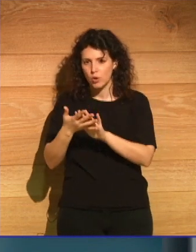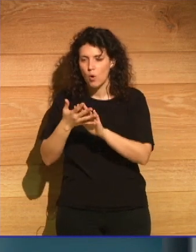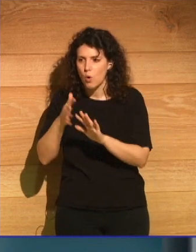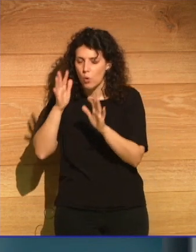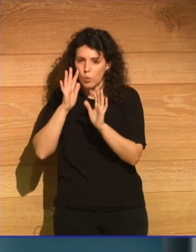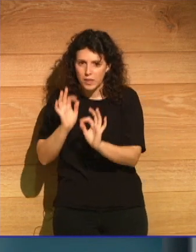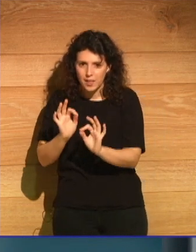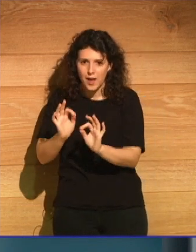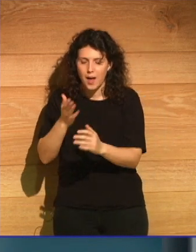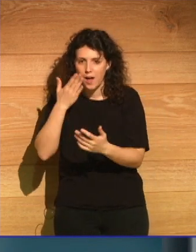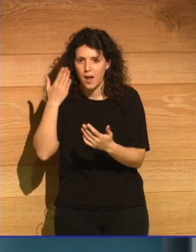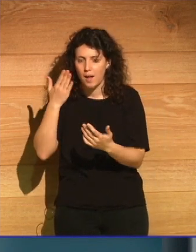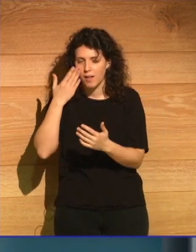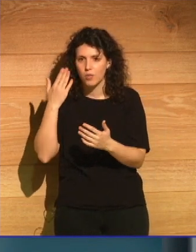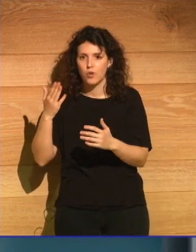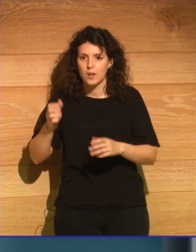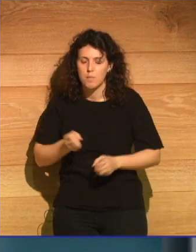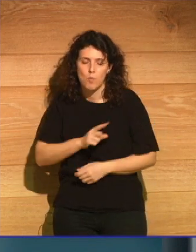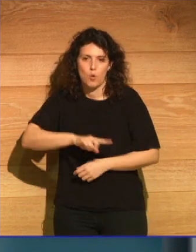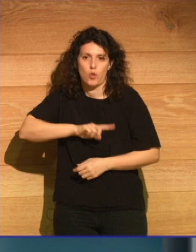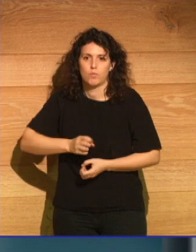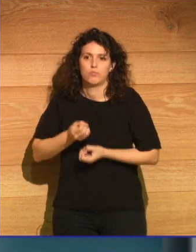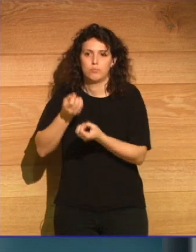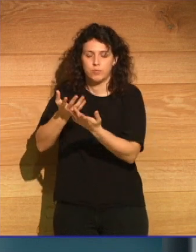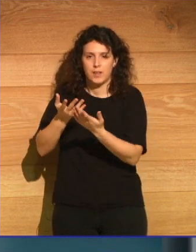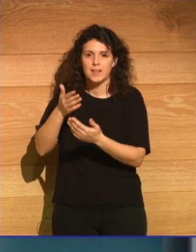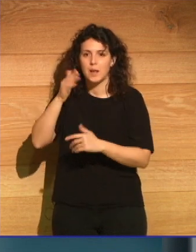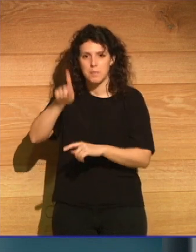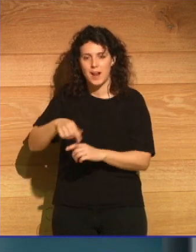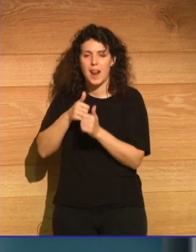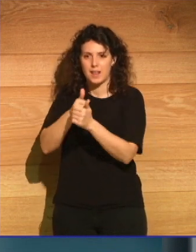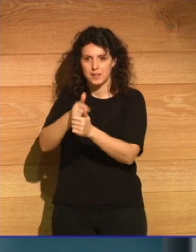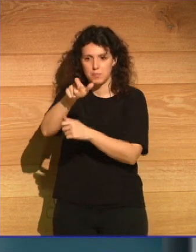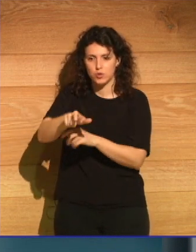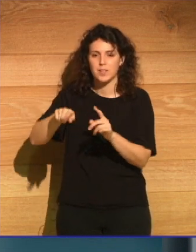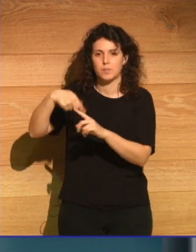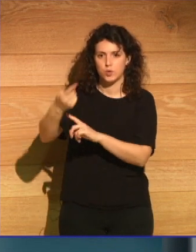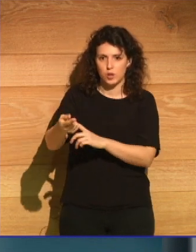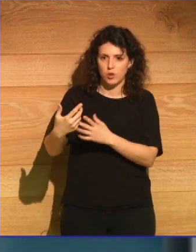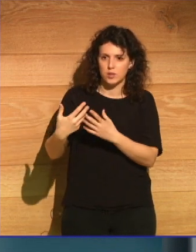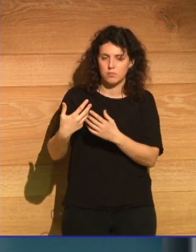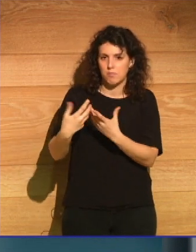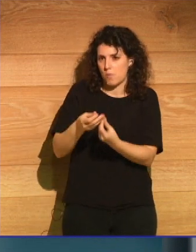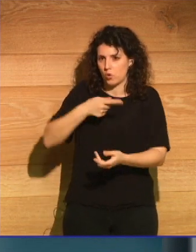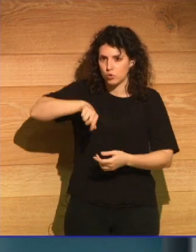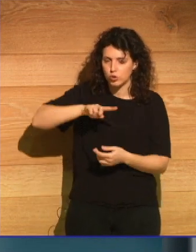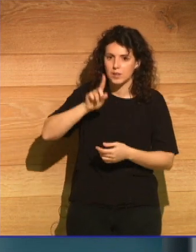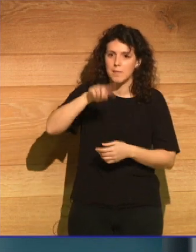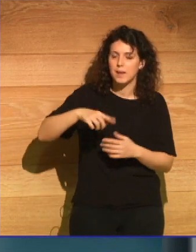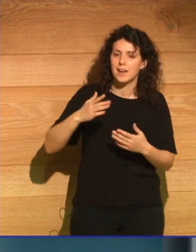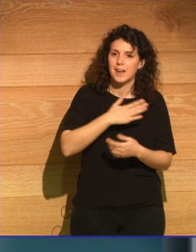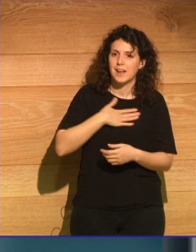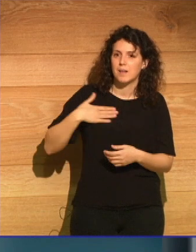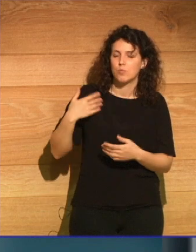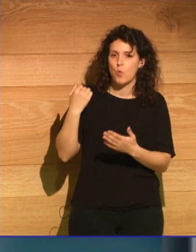de emoción y de lealtad hacia quienes nos van a suceder. Todos queremos salvaguardar las huellas de la